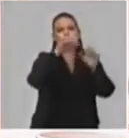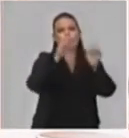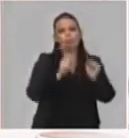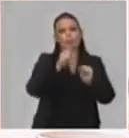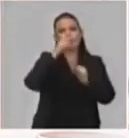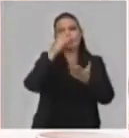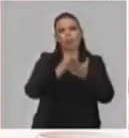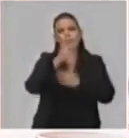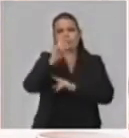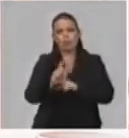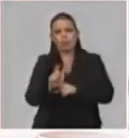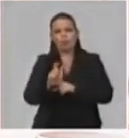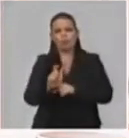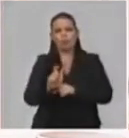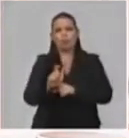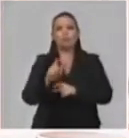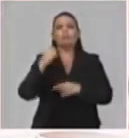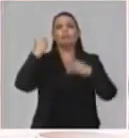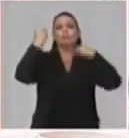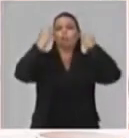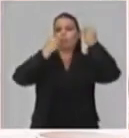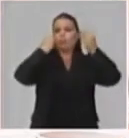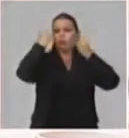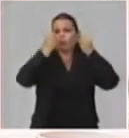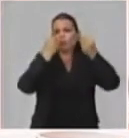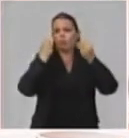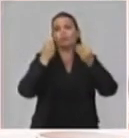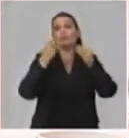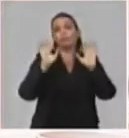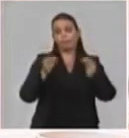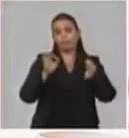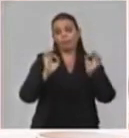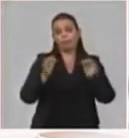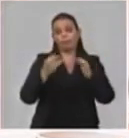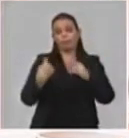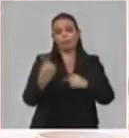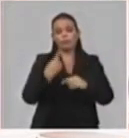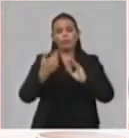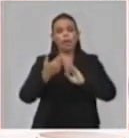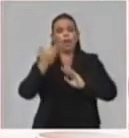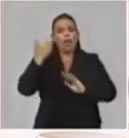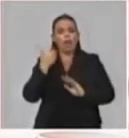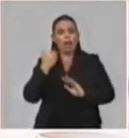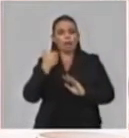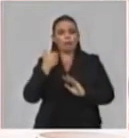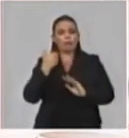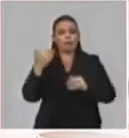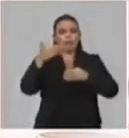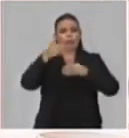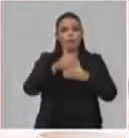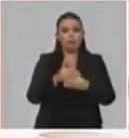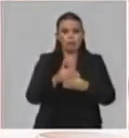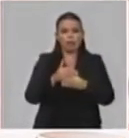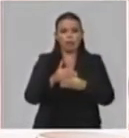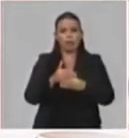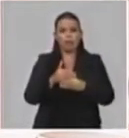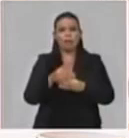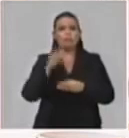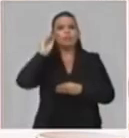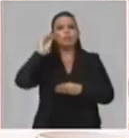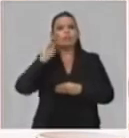preocupación. Nosotros, antes de parar el curso escolar, ya teníamos un levantamiento de la cantidad de grupos